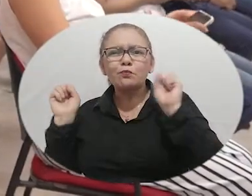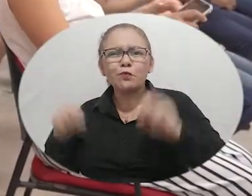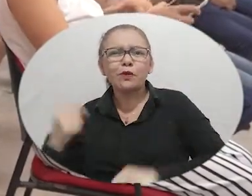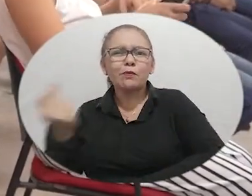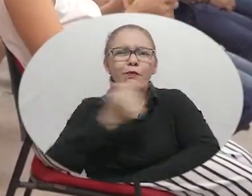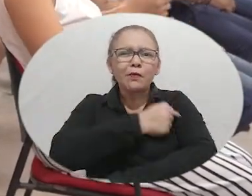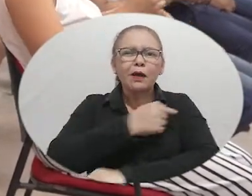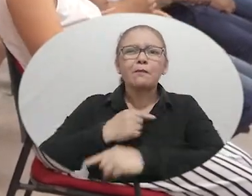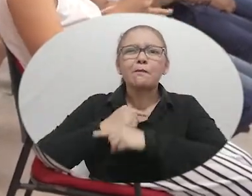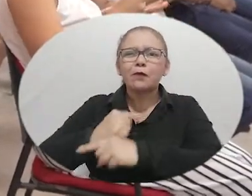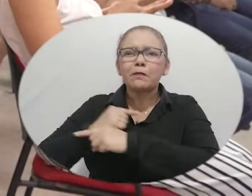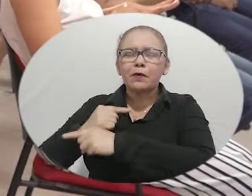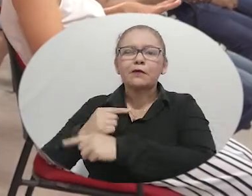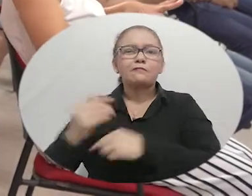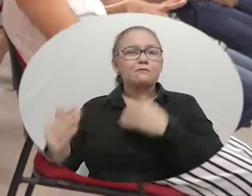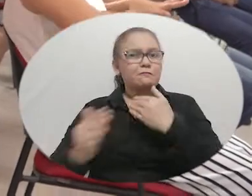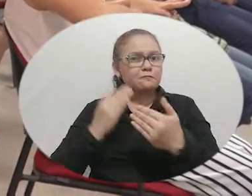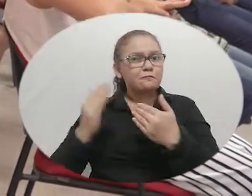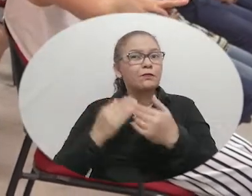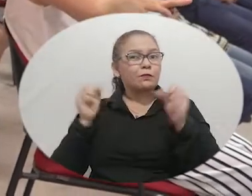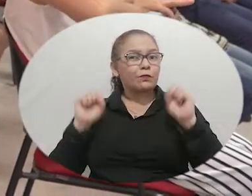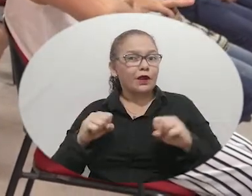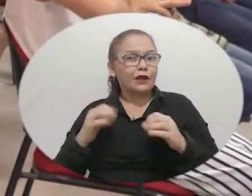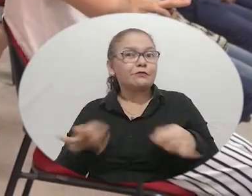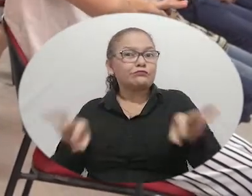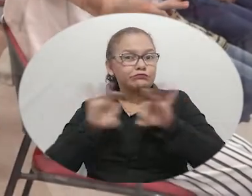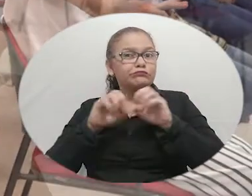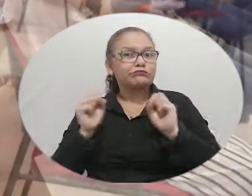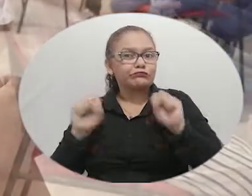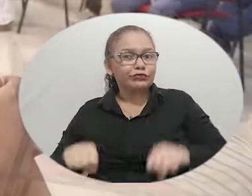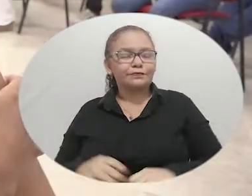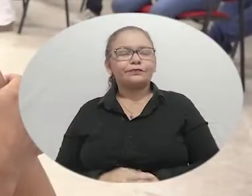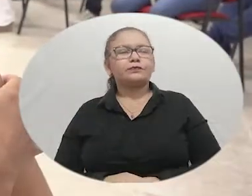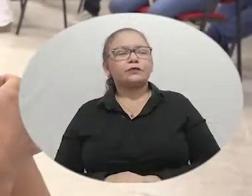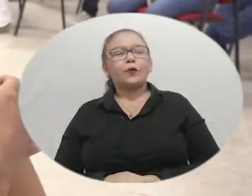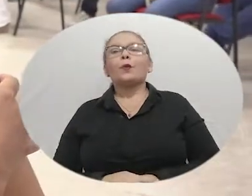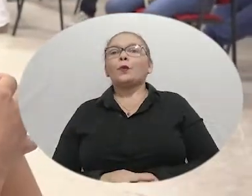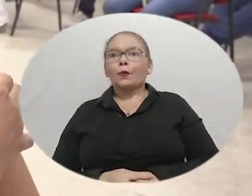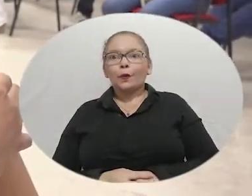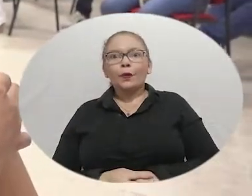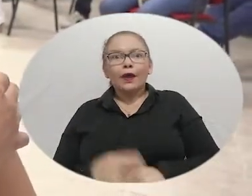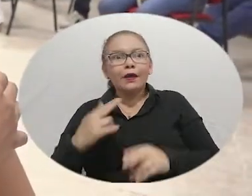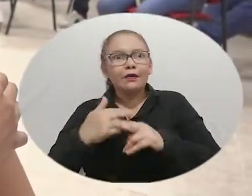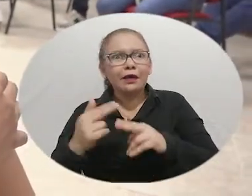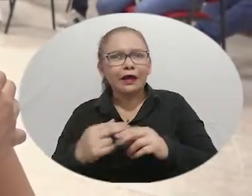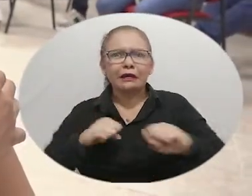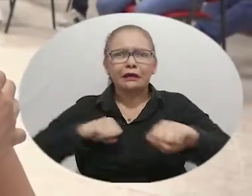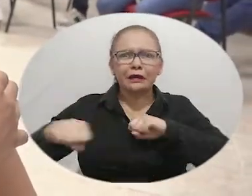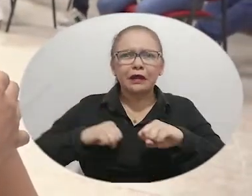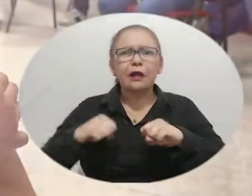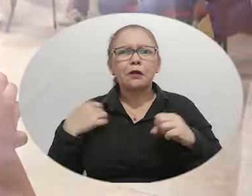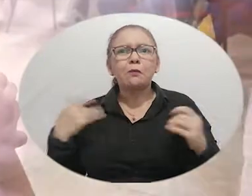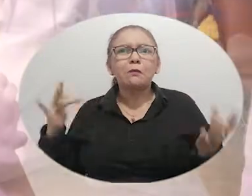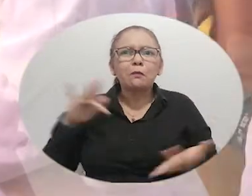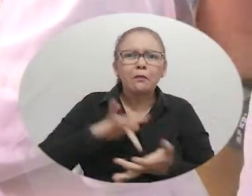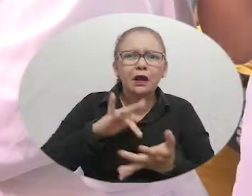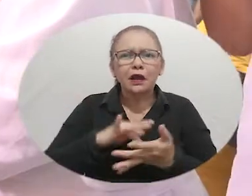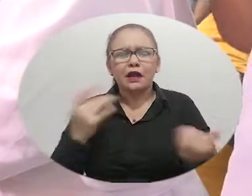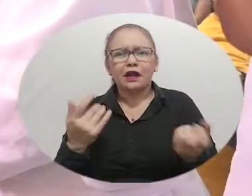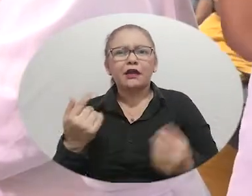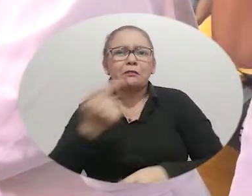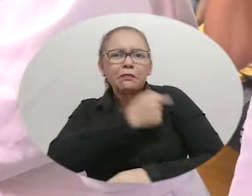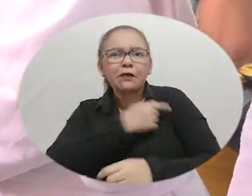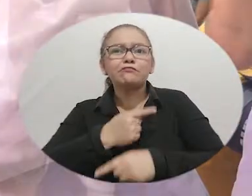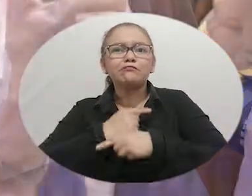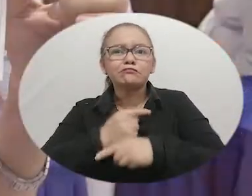manera fácil digamos aquí a las posibilidades de la vacuna para digamos tener un retorno seguro a las actividades a nuestras labores como